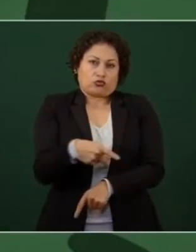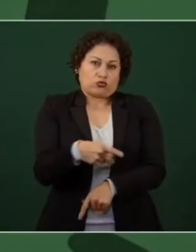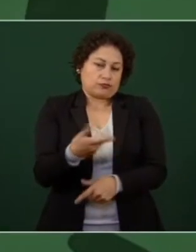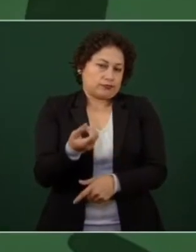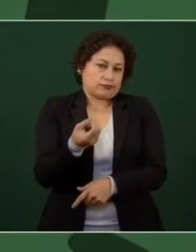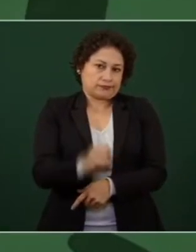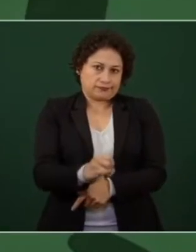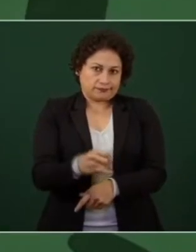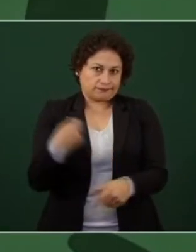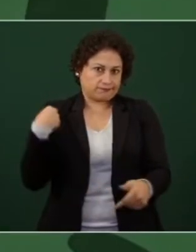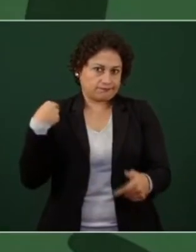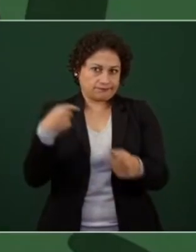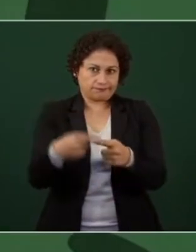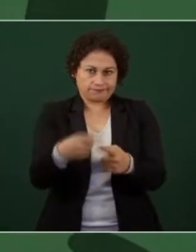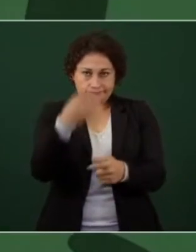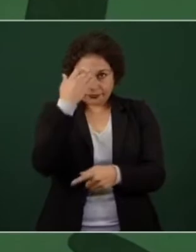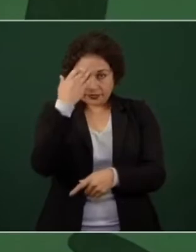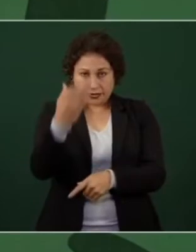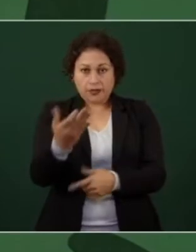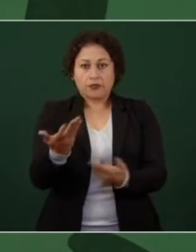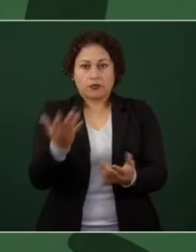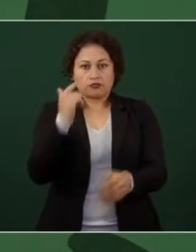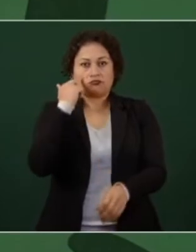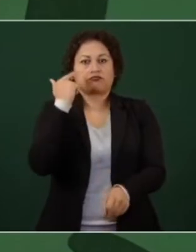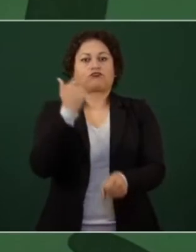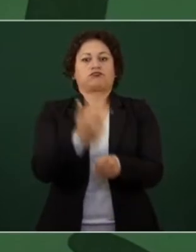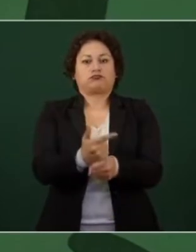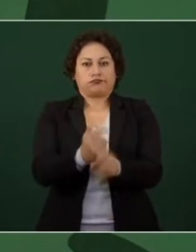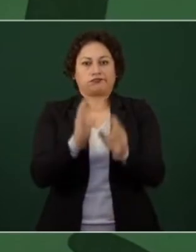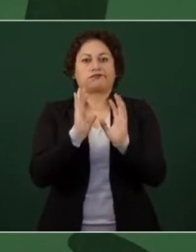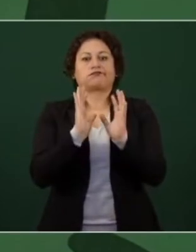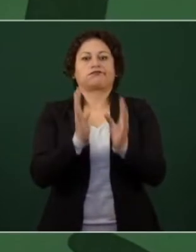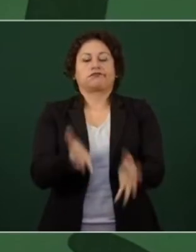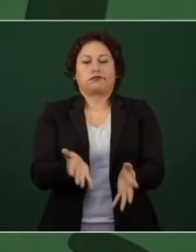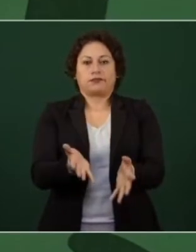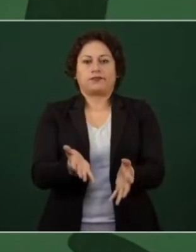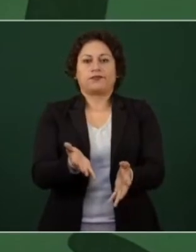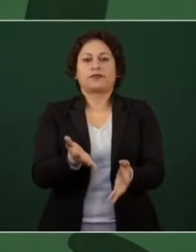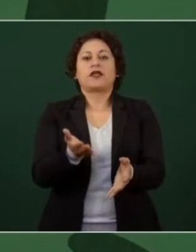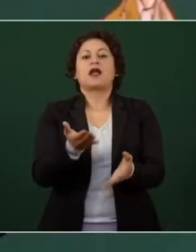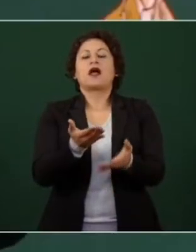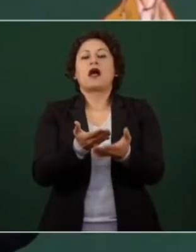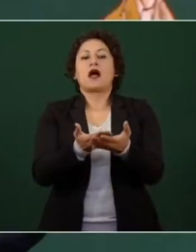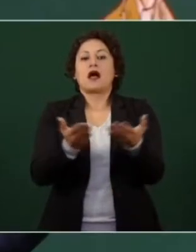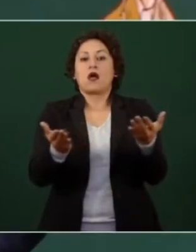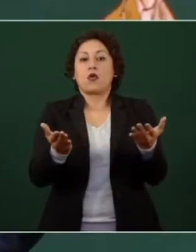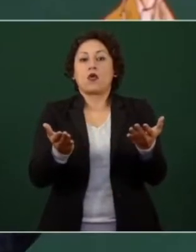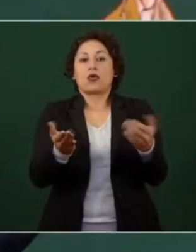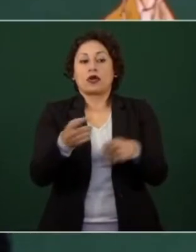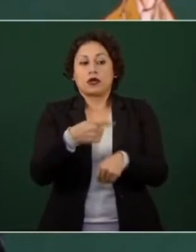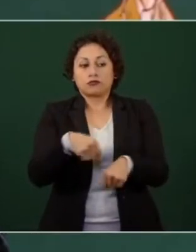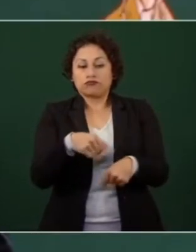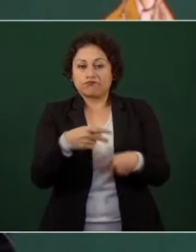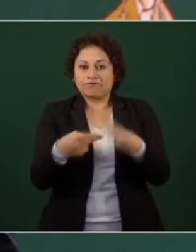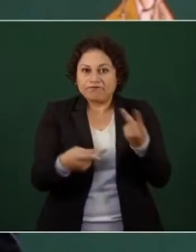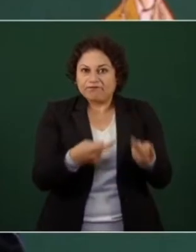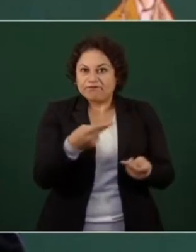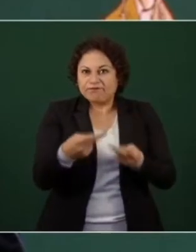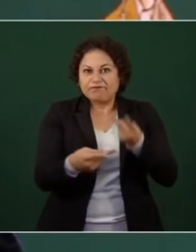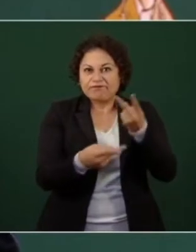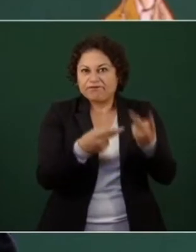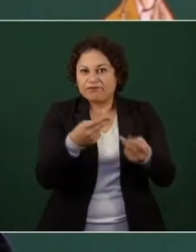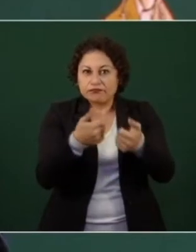y estamos buscando llegar a autores